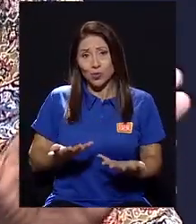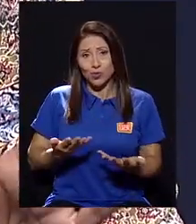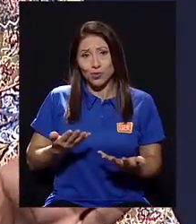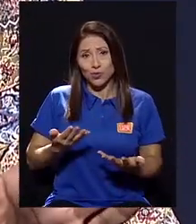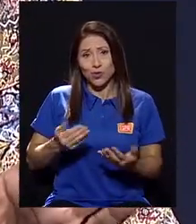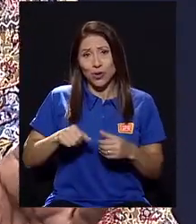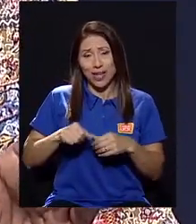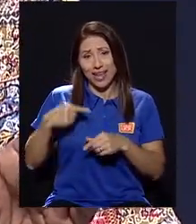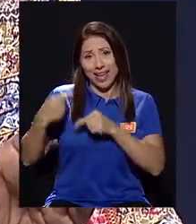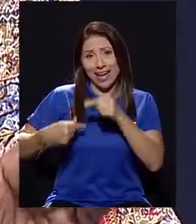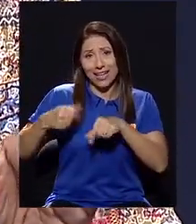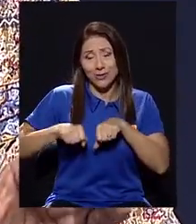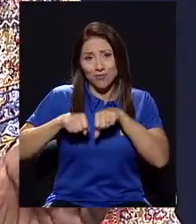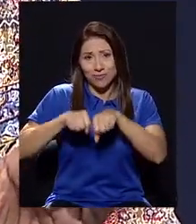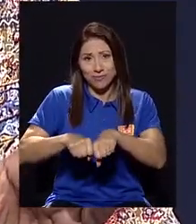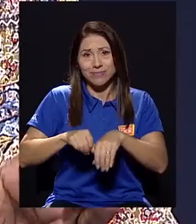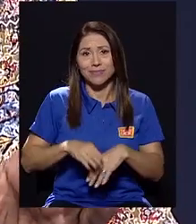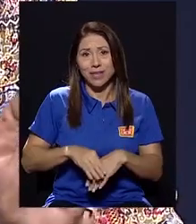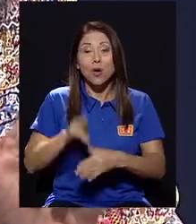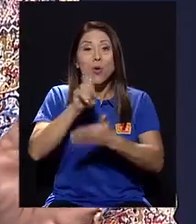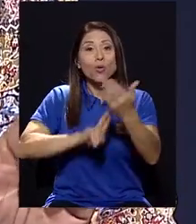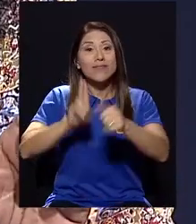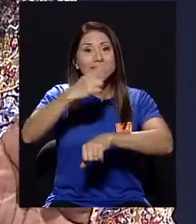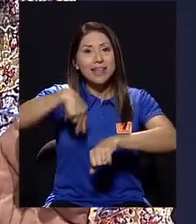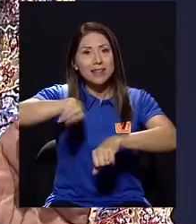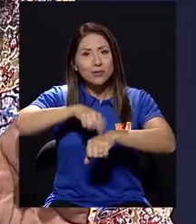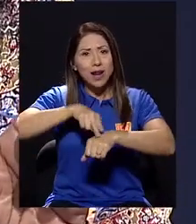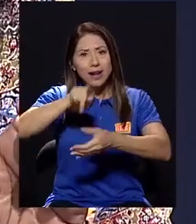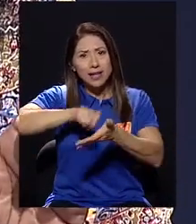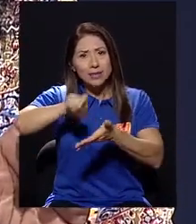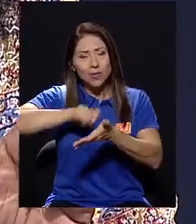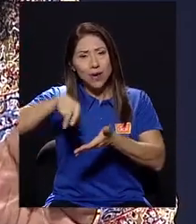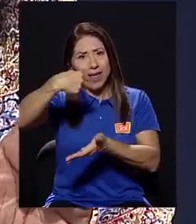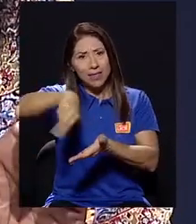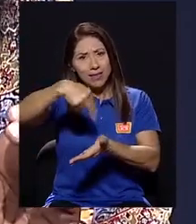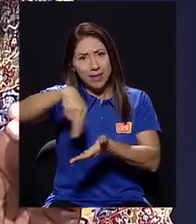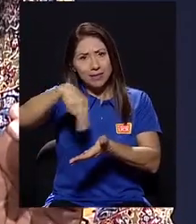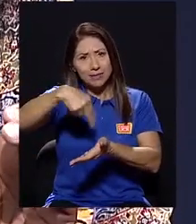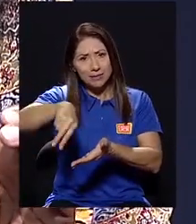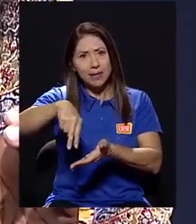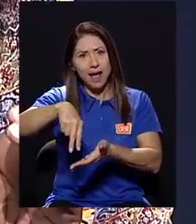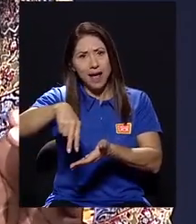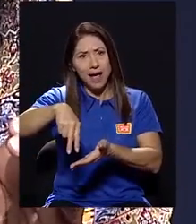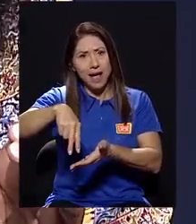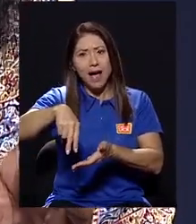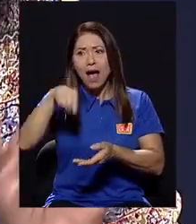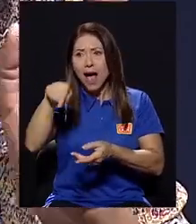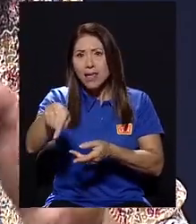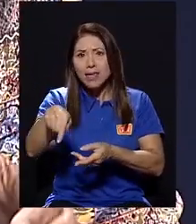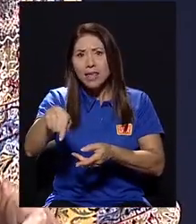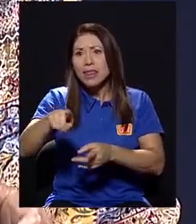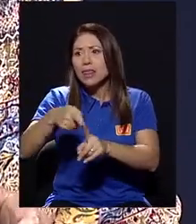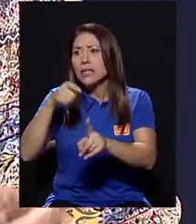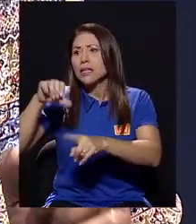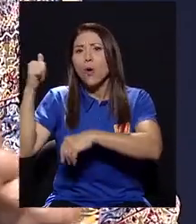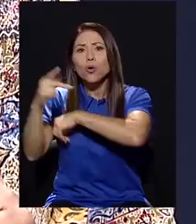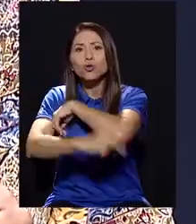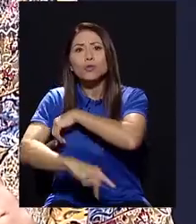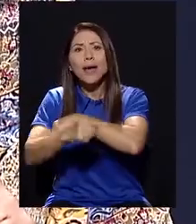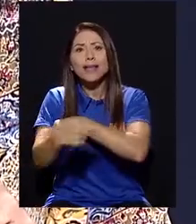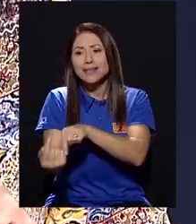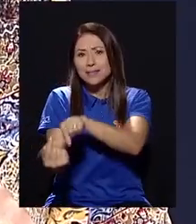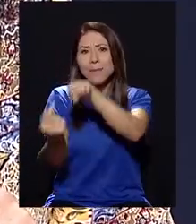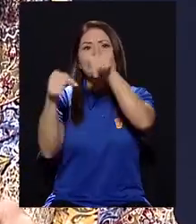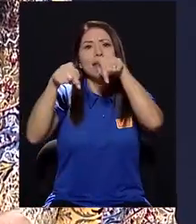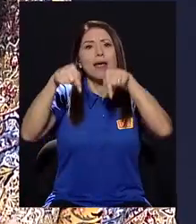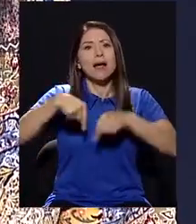nuestra generación, la universidad nacional, la escuela de danza, venían bailarines de otros países, porque era